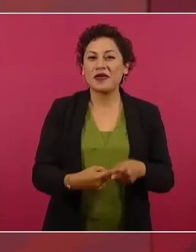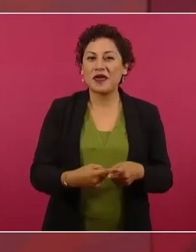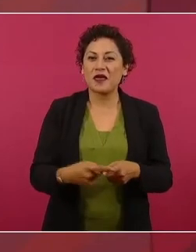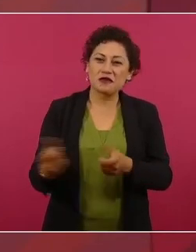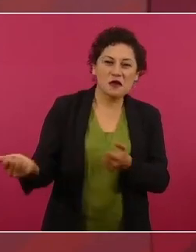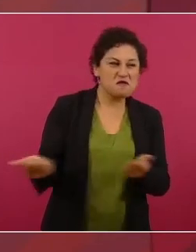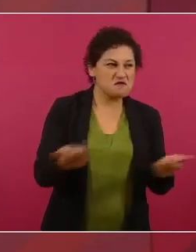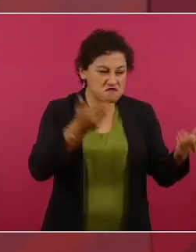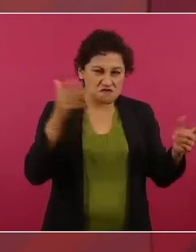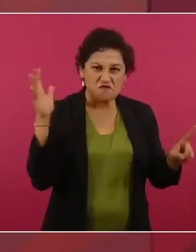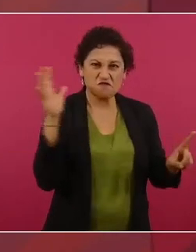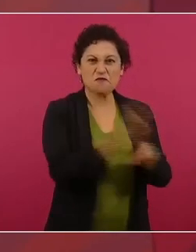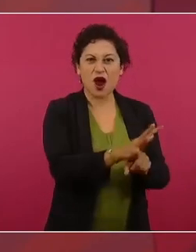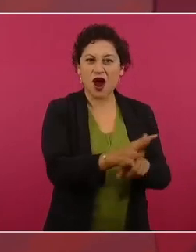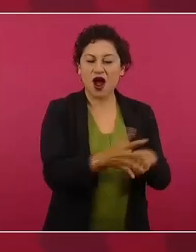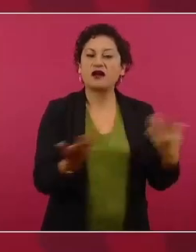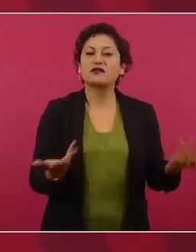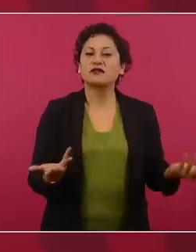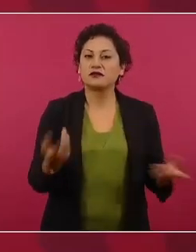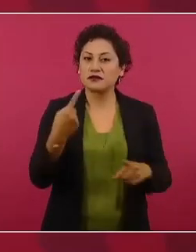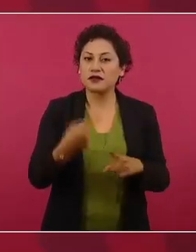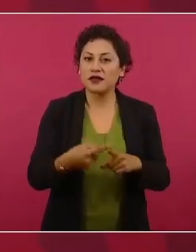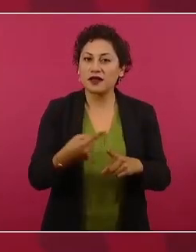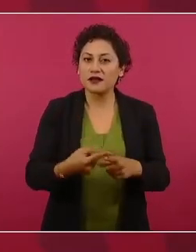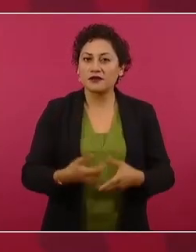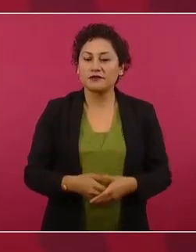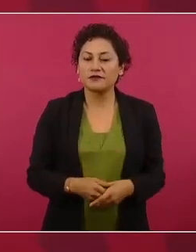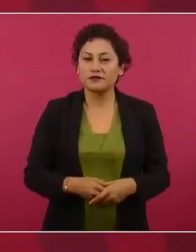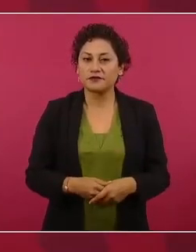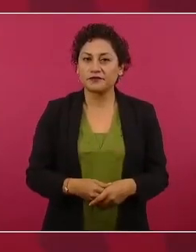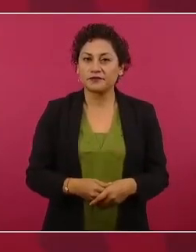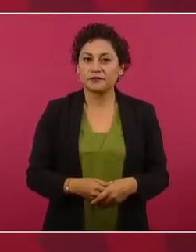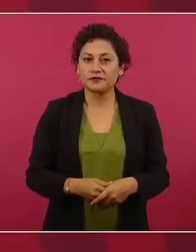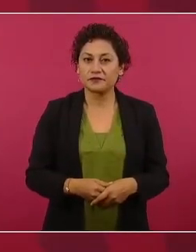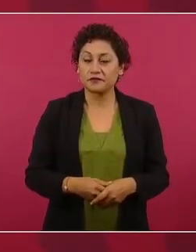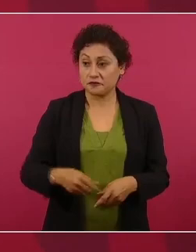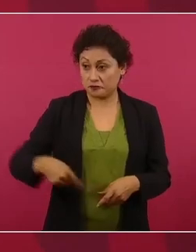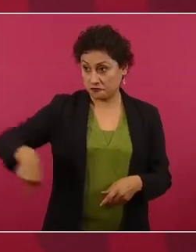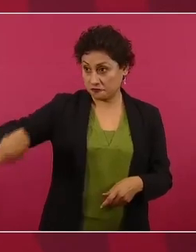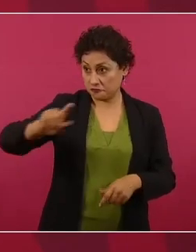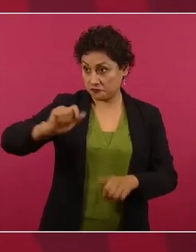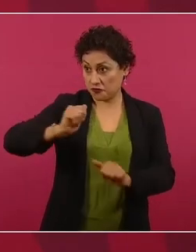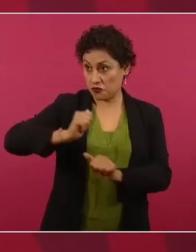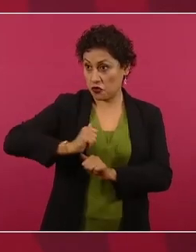¿Quién le ordenó a los soldados